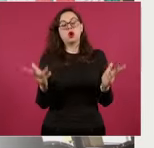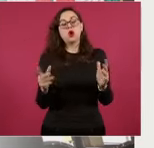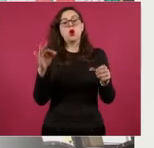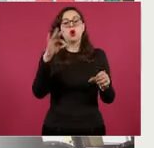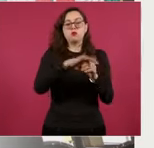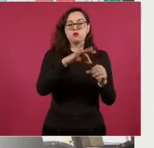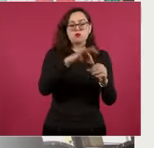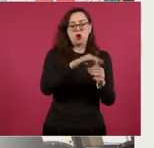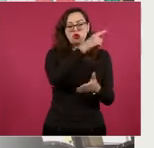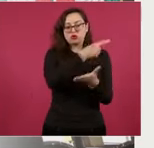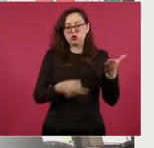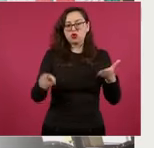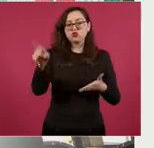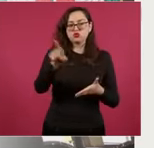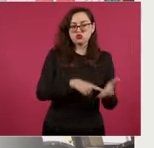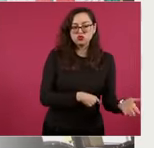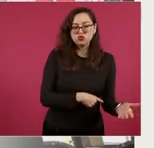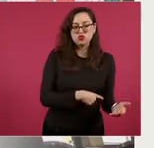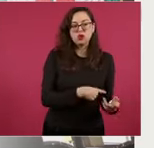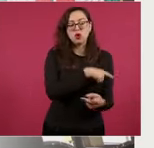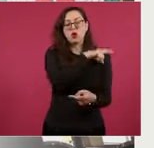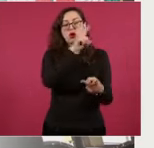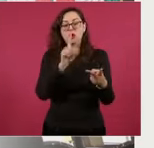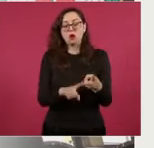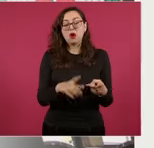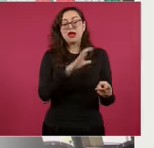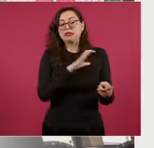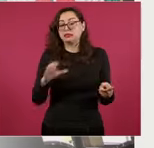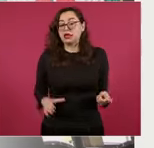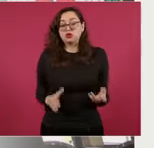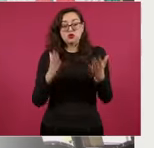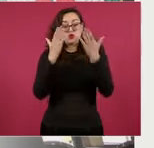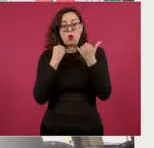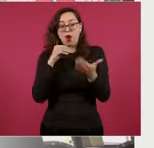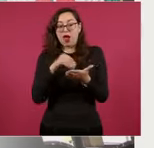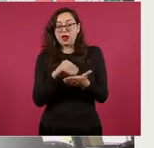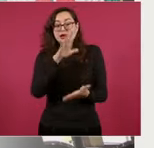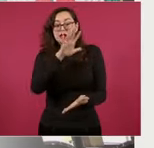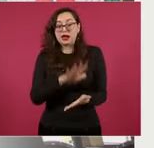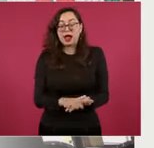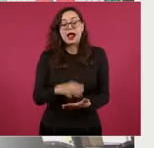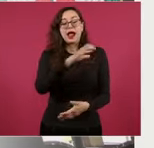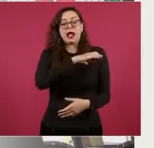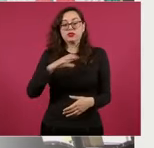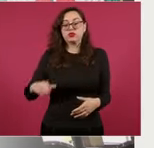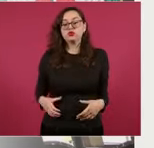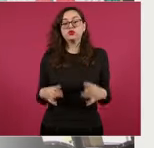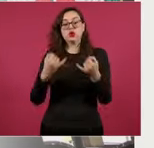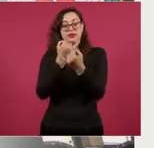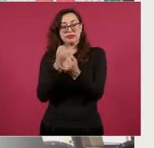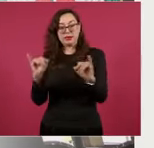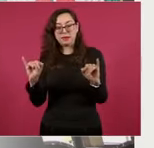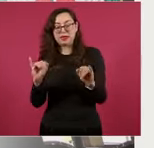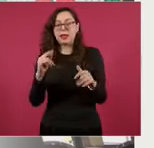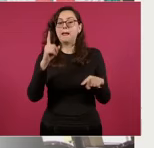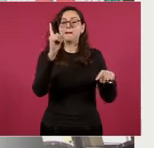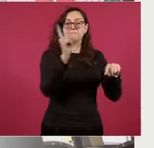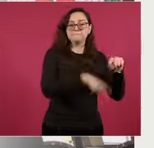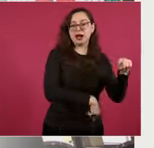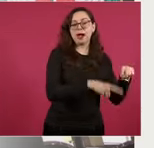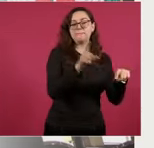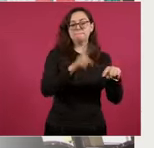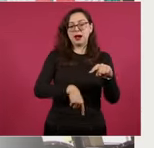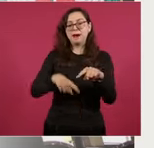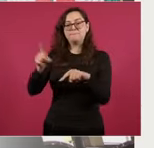los votos a favor de candidaturas sin registro y los votos de candidaturas independientes y también de aquellos